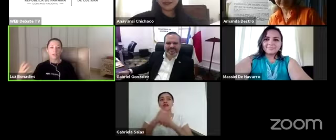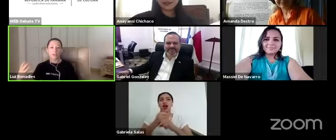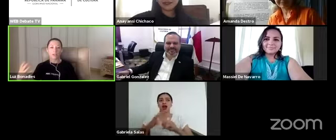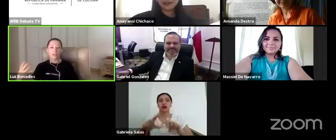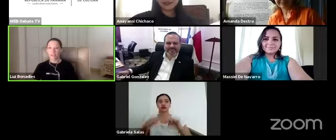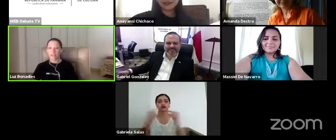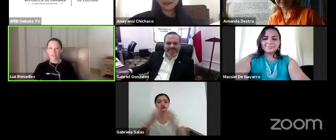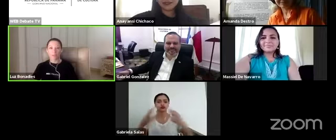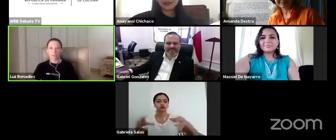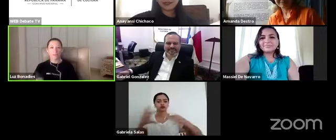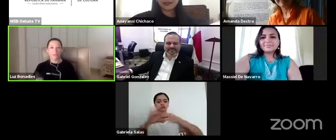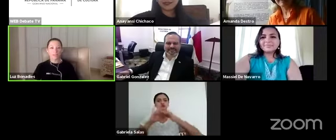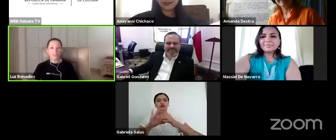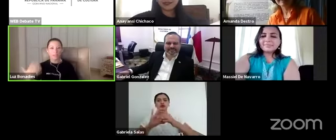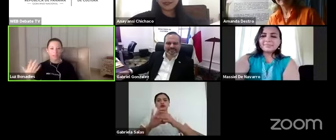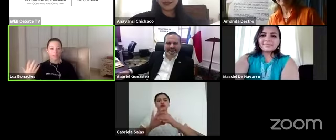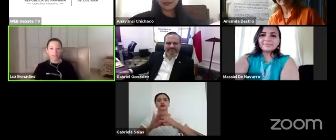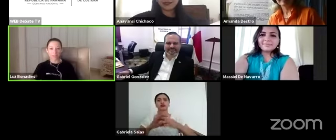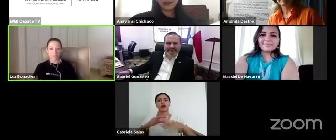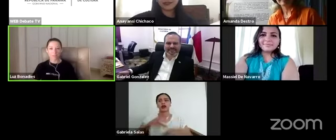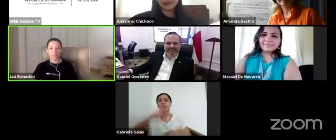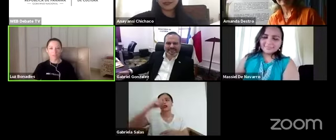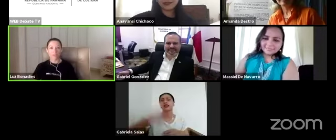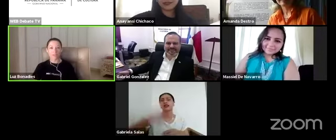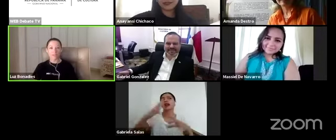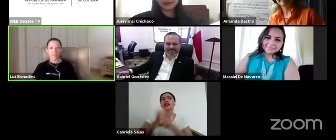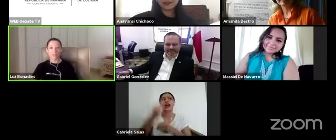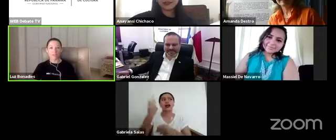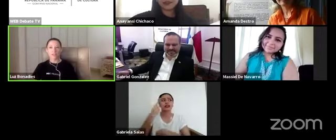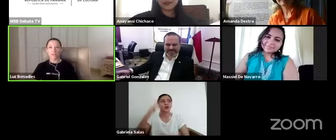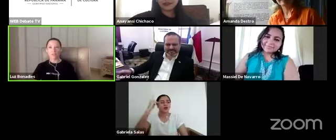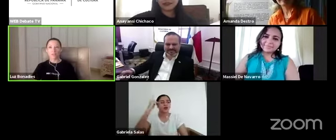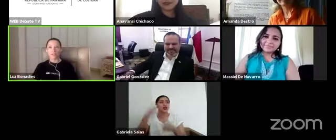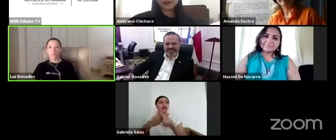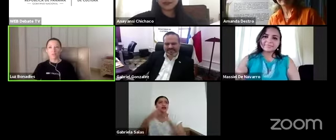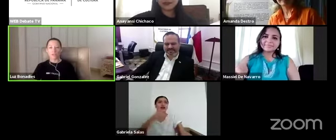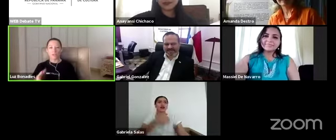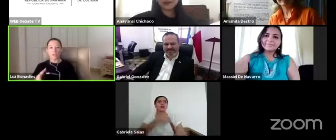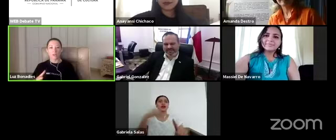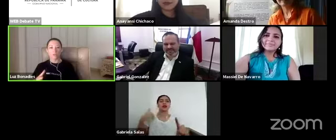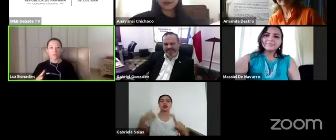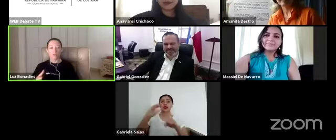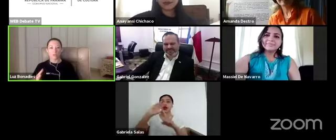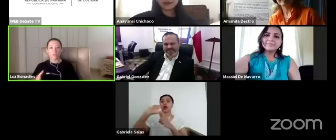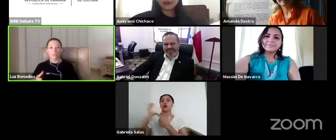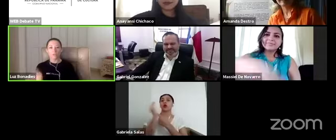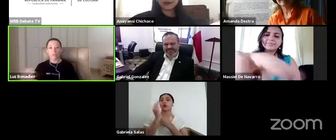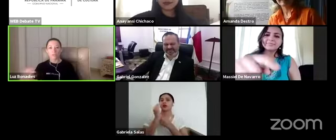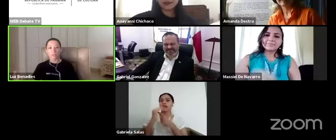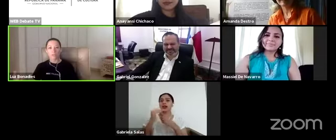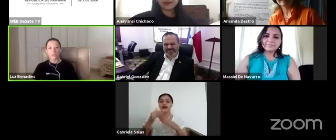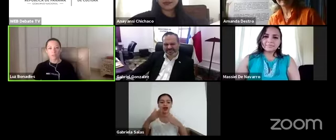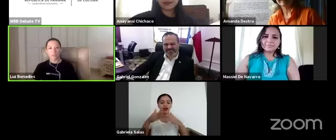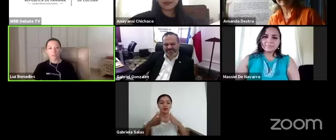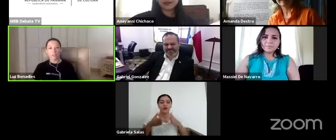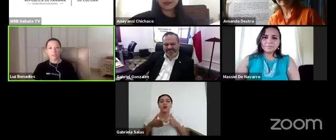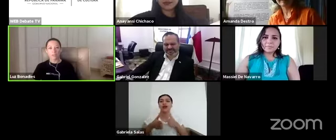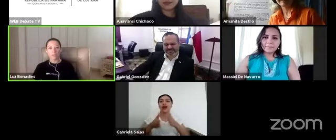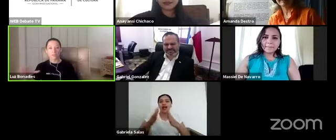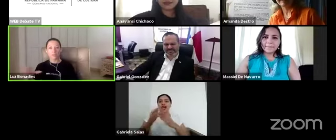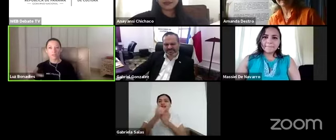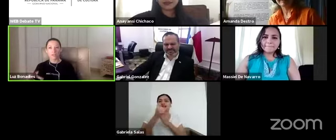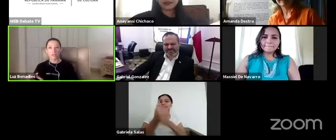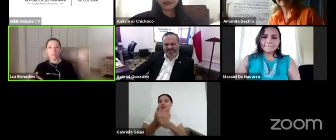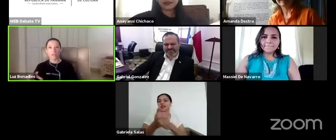con la necesidad de crear políticas desde el ministerio de cultura que sean una hoja de ruta pero a la vez suficientemente amplias